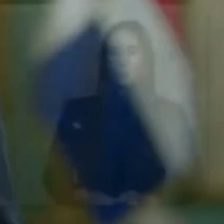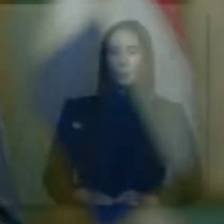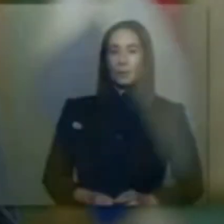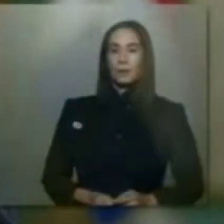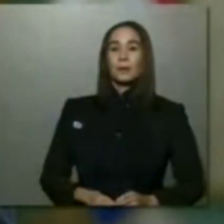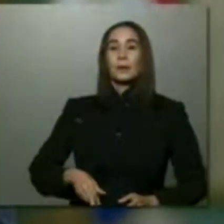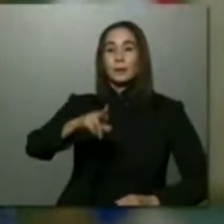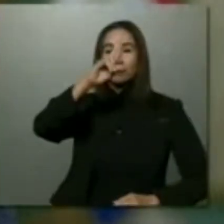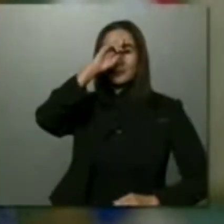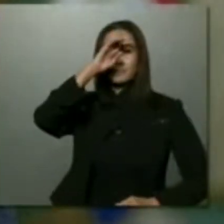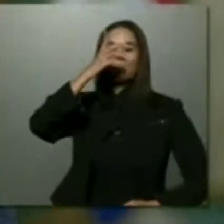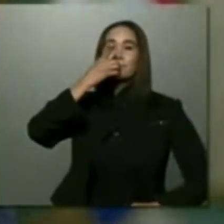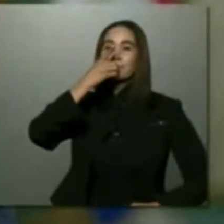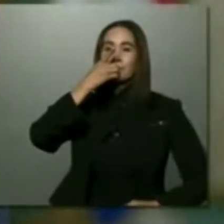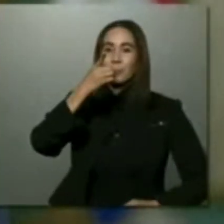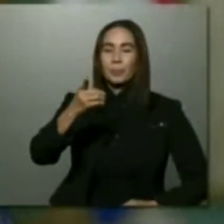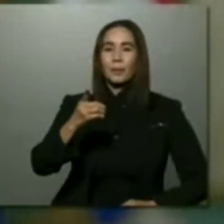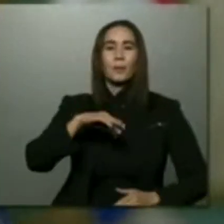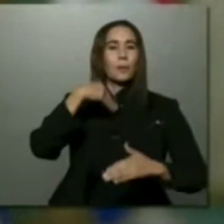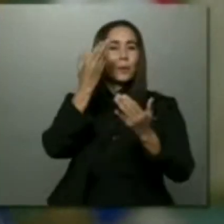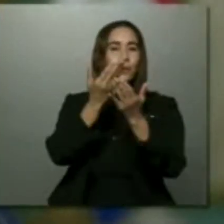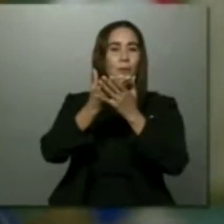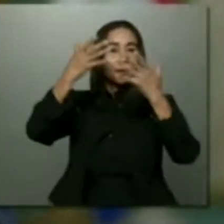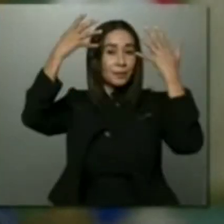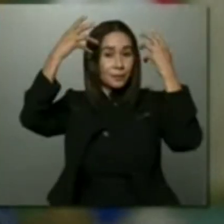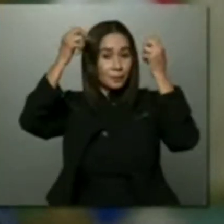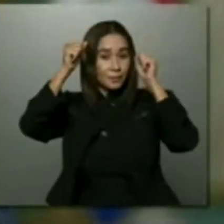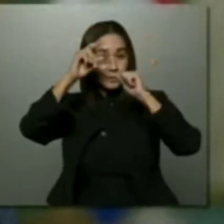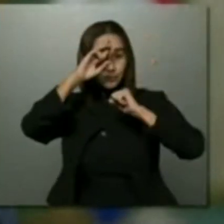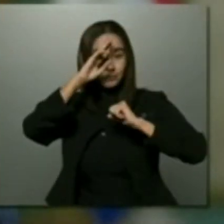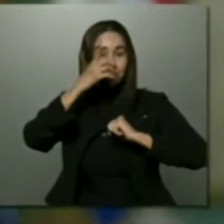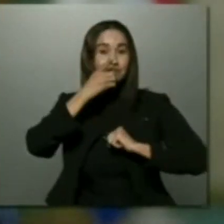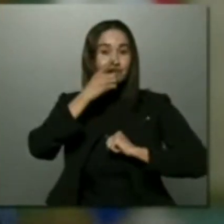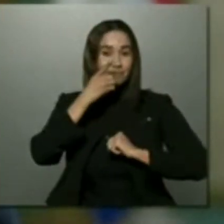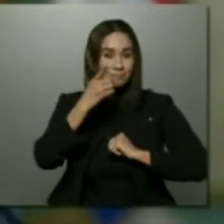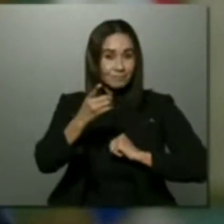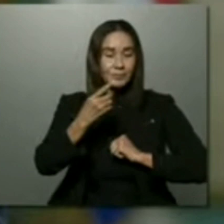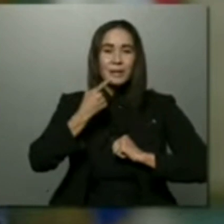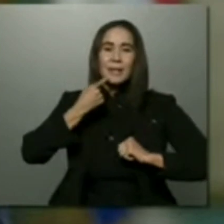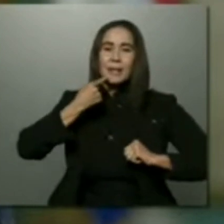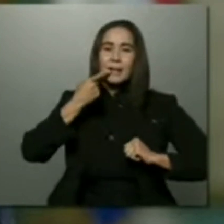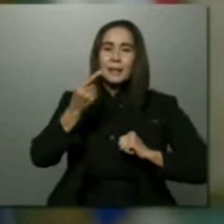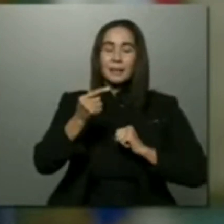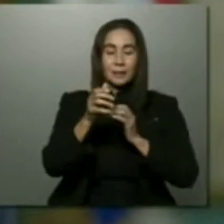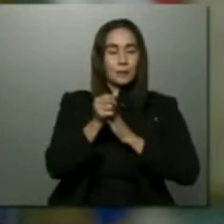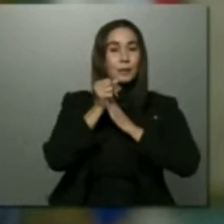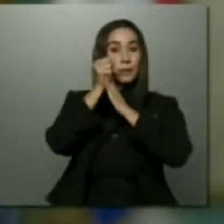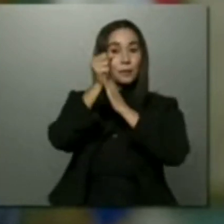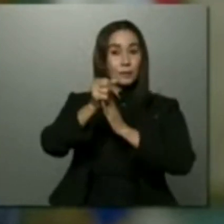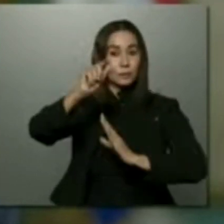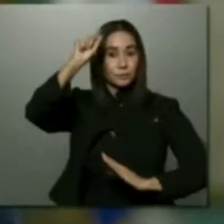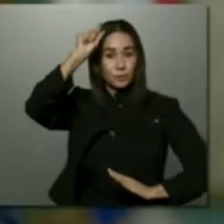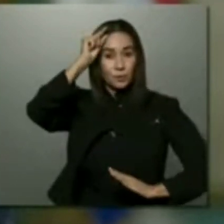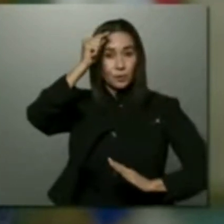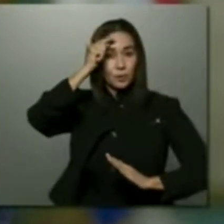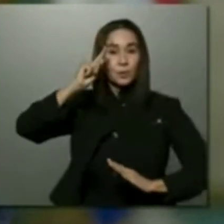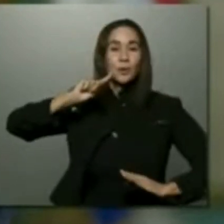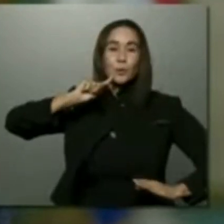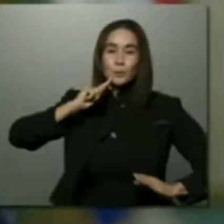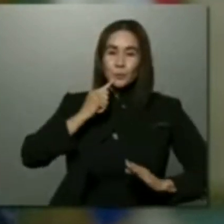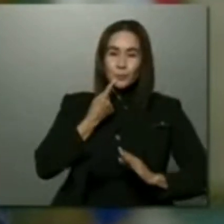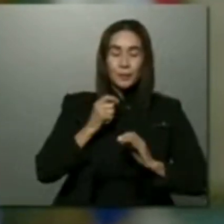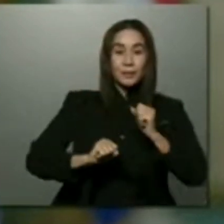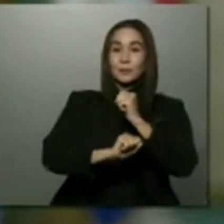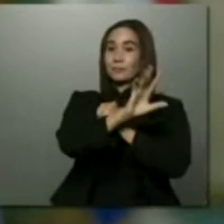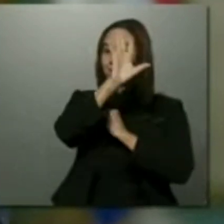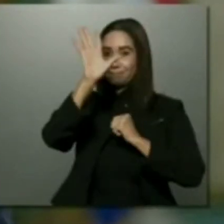Pueblo Dominicano, cuando llegué a la presidencia de la República, les dije que encabezaría una gestión de gobierno honesta,